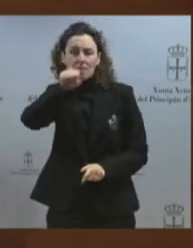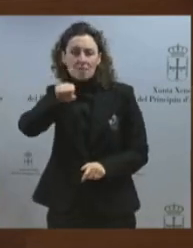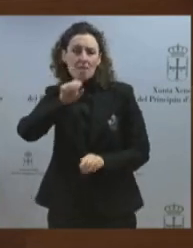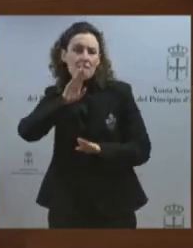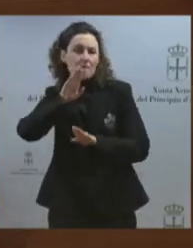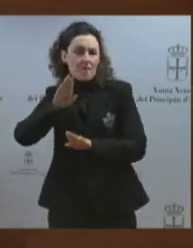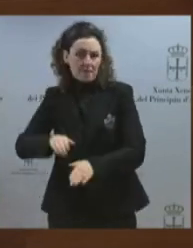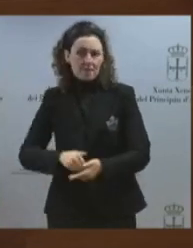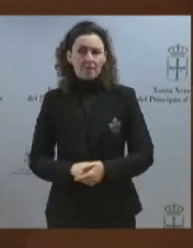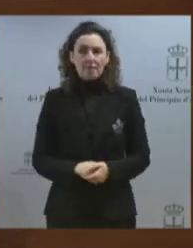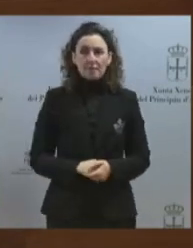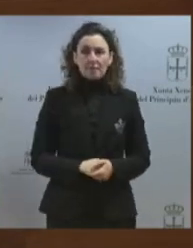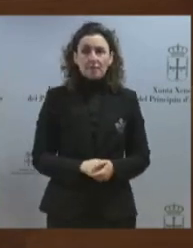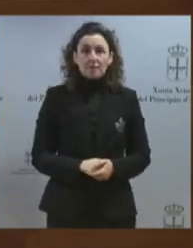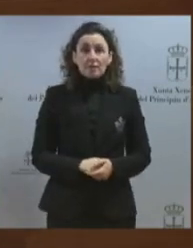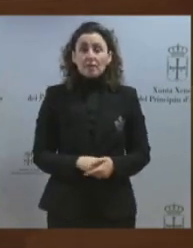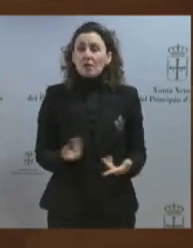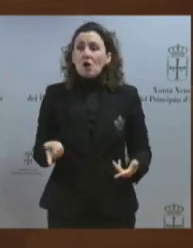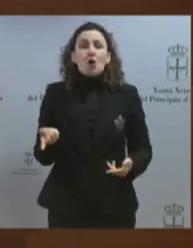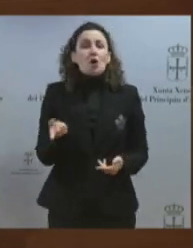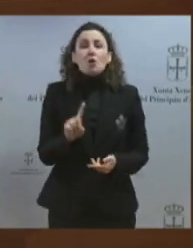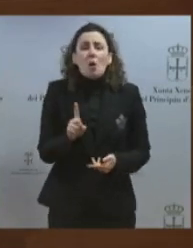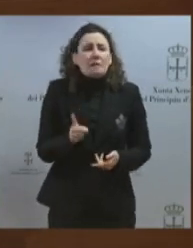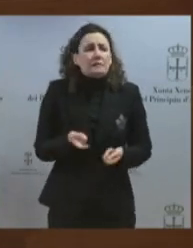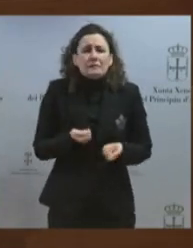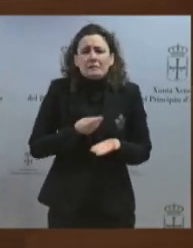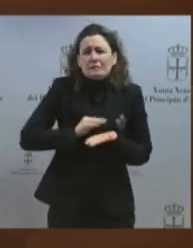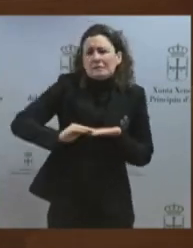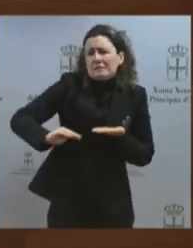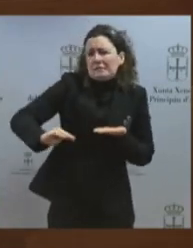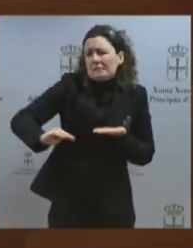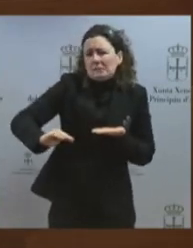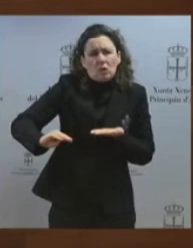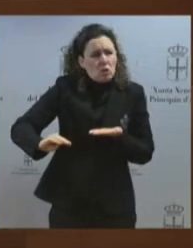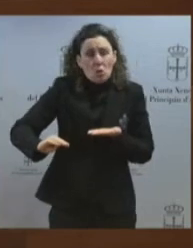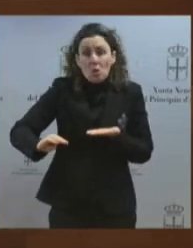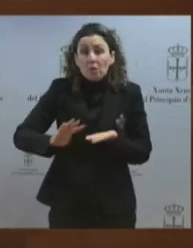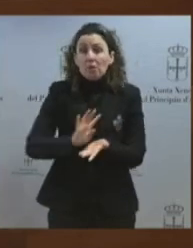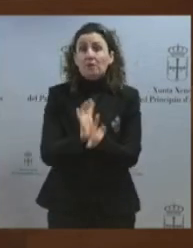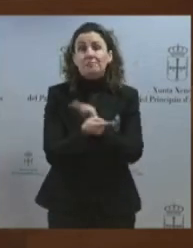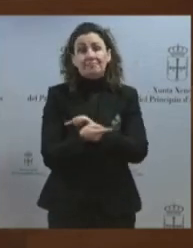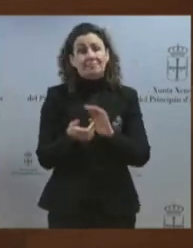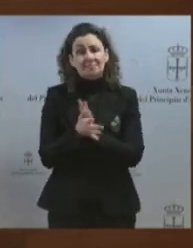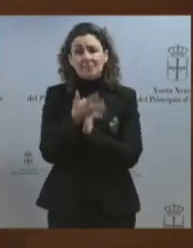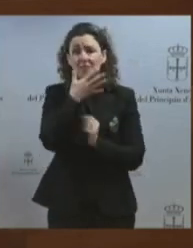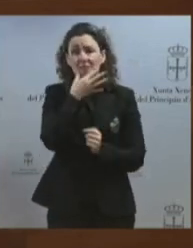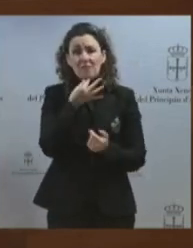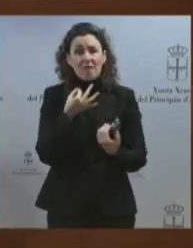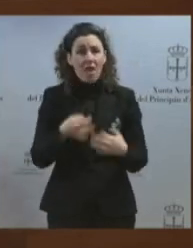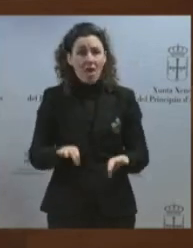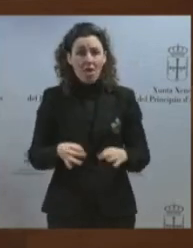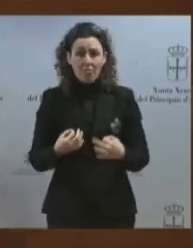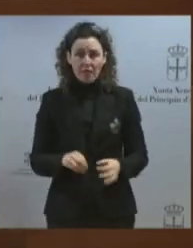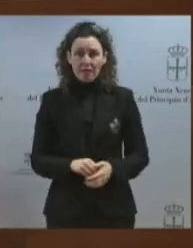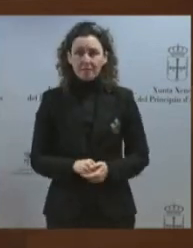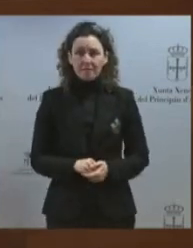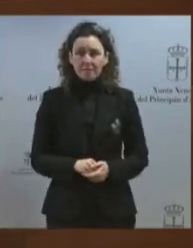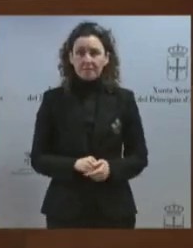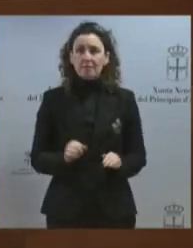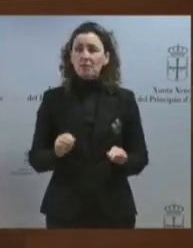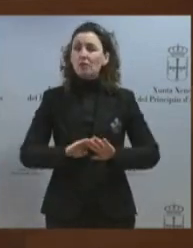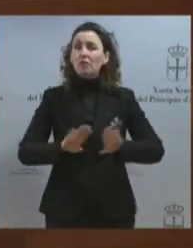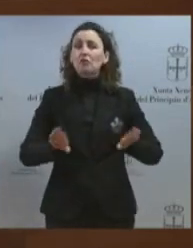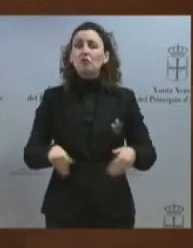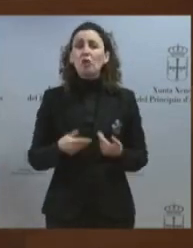muy costosa, para nada. Al revés, es algo muy sencillo. Todos tenemos datos, solo hace